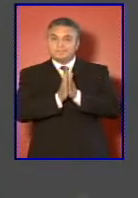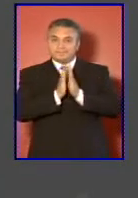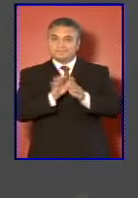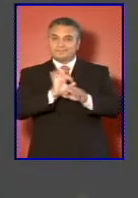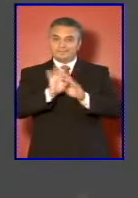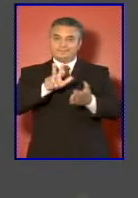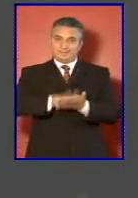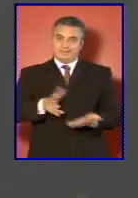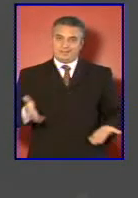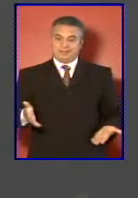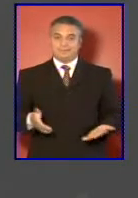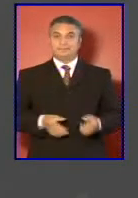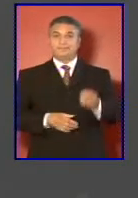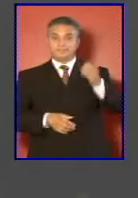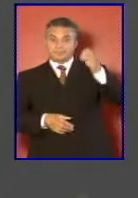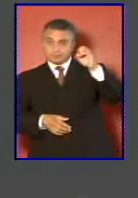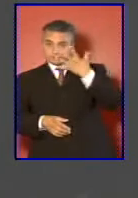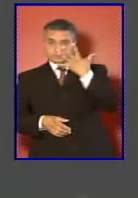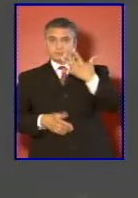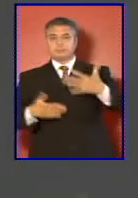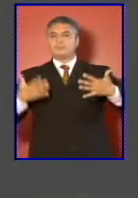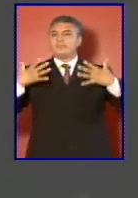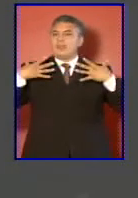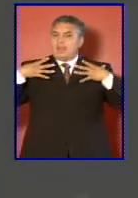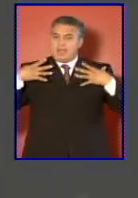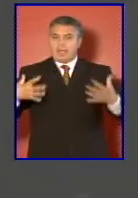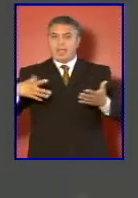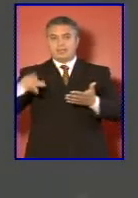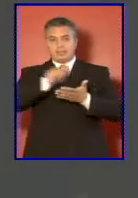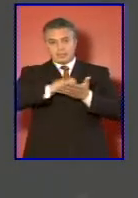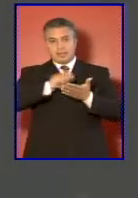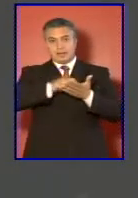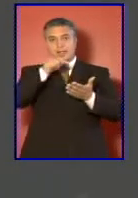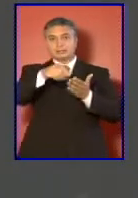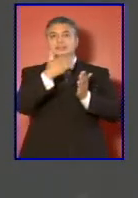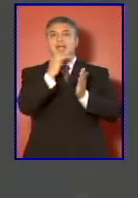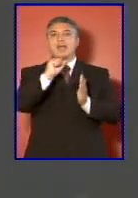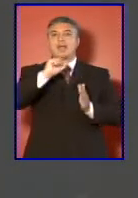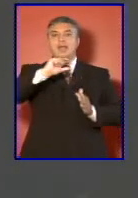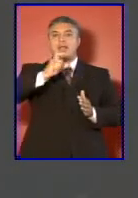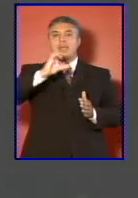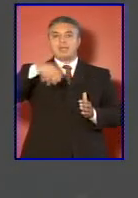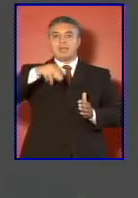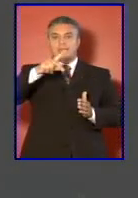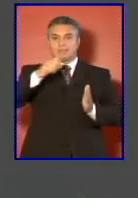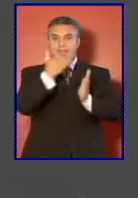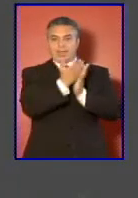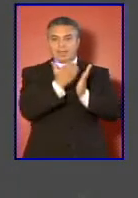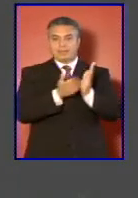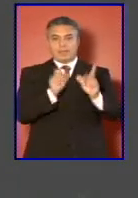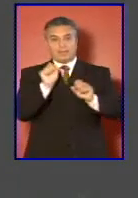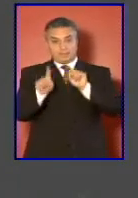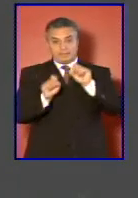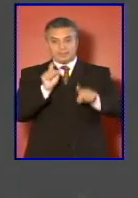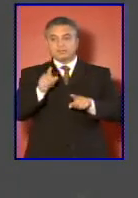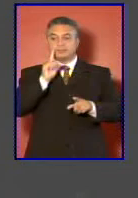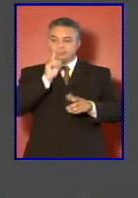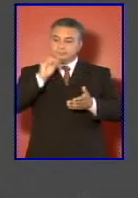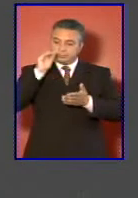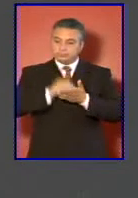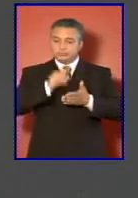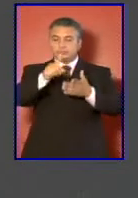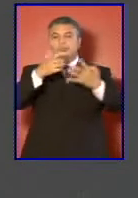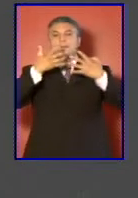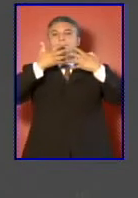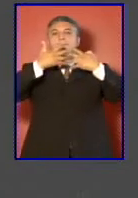Una quinta gran tarea en esta agenda de la defensa es la definición de un mecanismo de